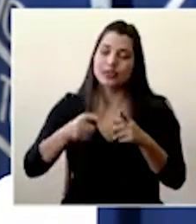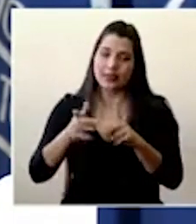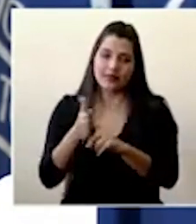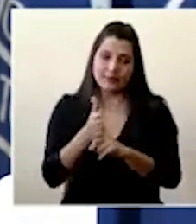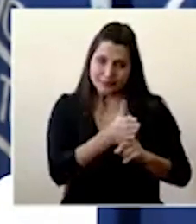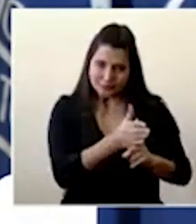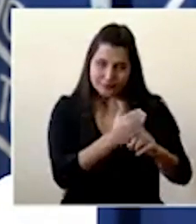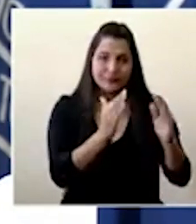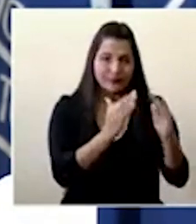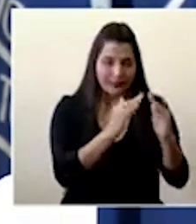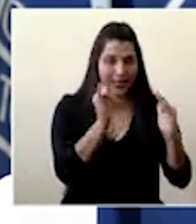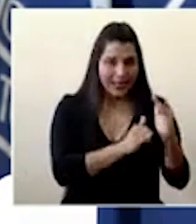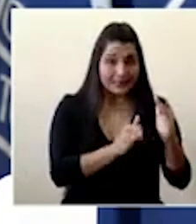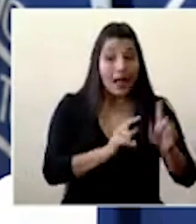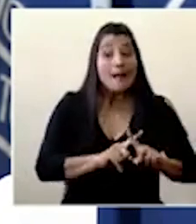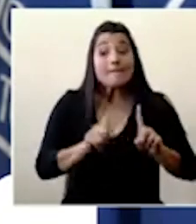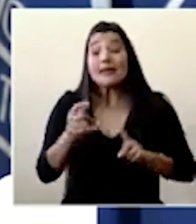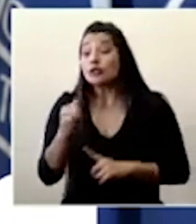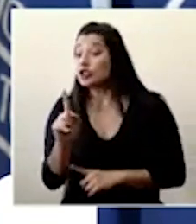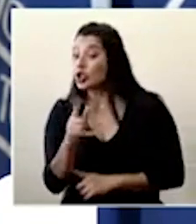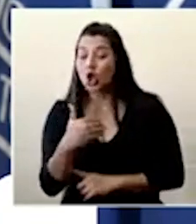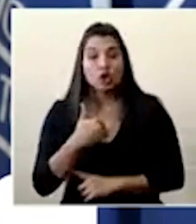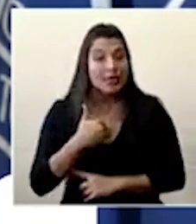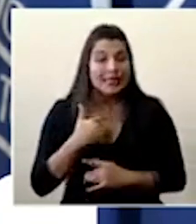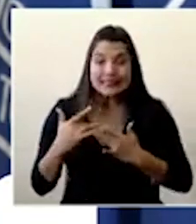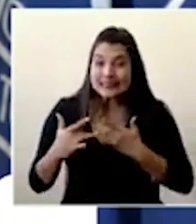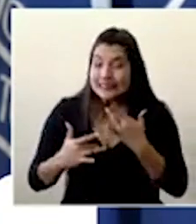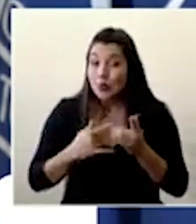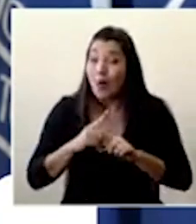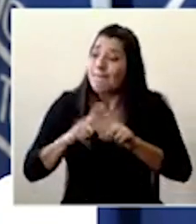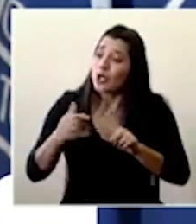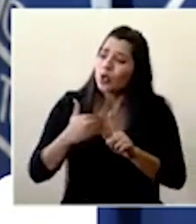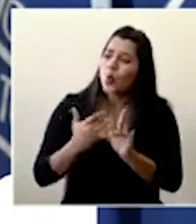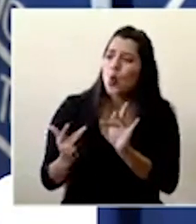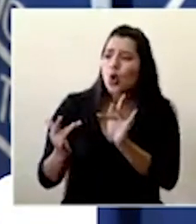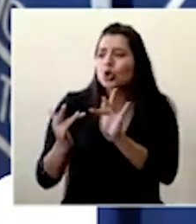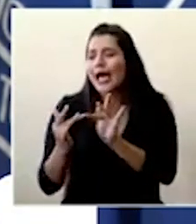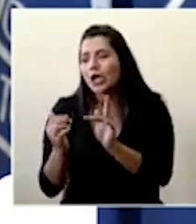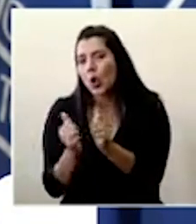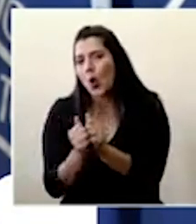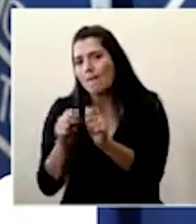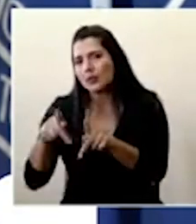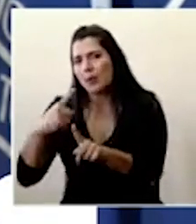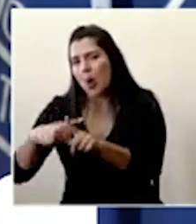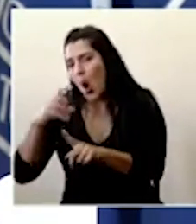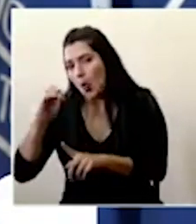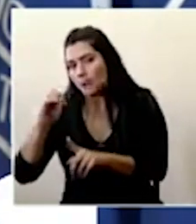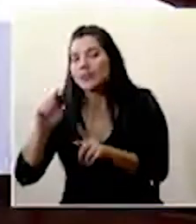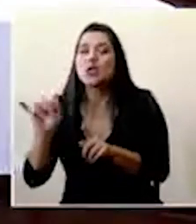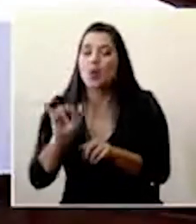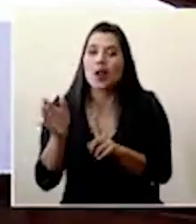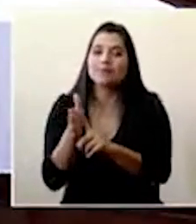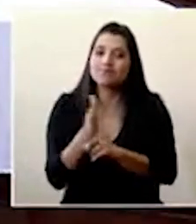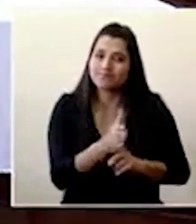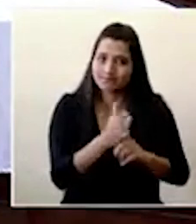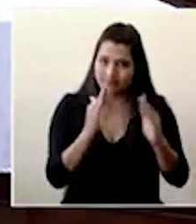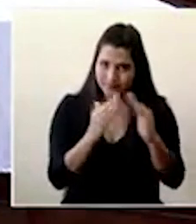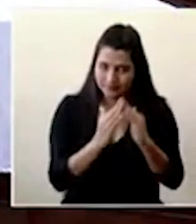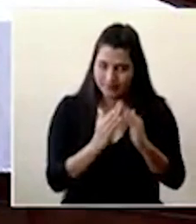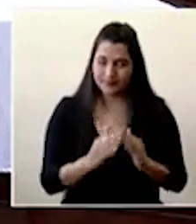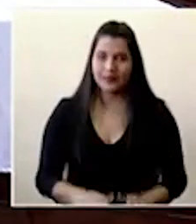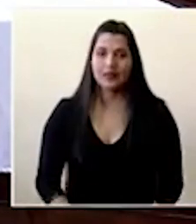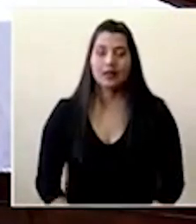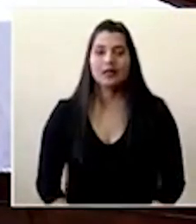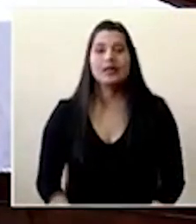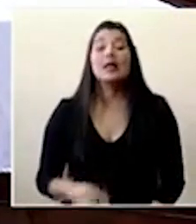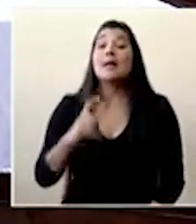tenga síntomas pero tenga ese nexo fuerte por prevención se maneja el término de cuarentena Don Román nos preguntan si